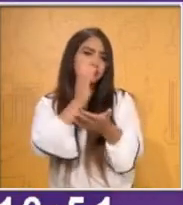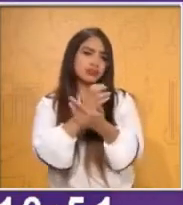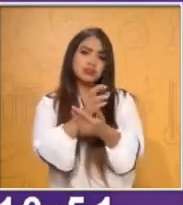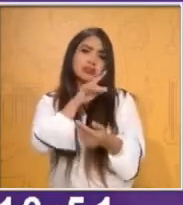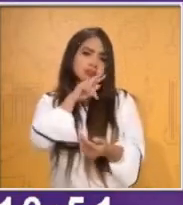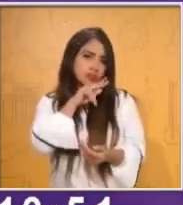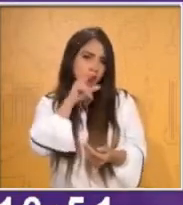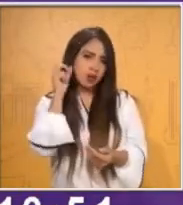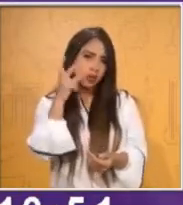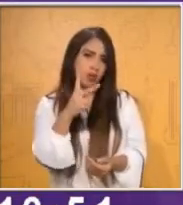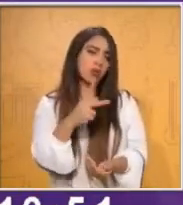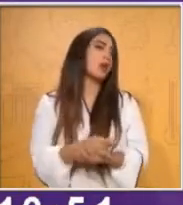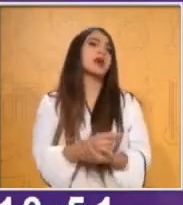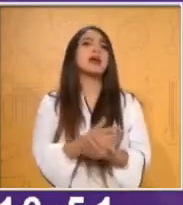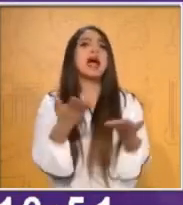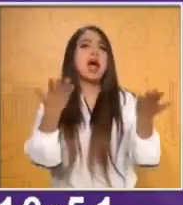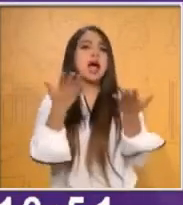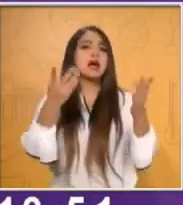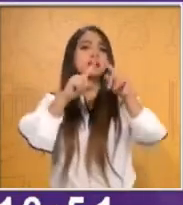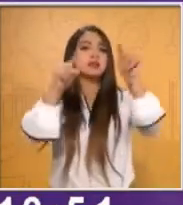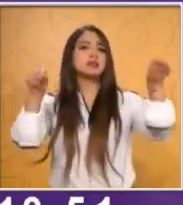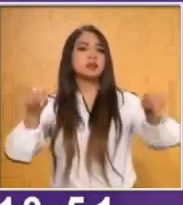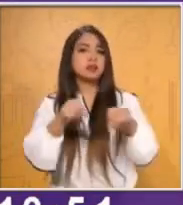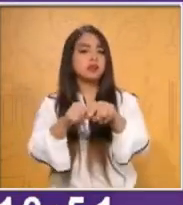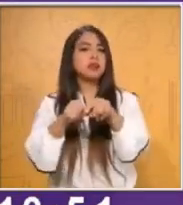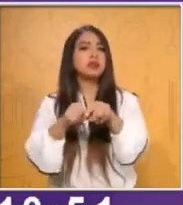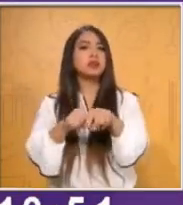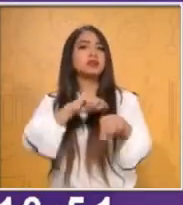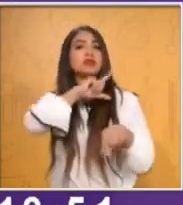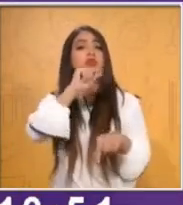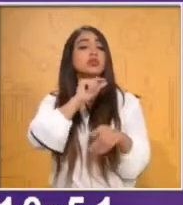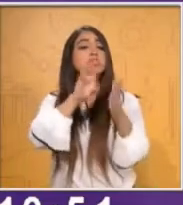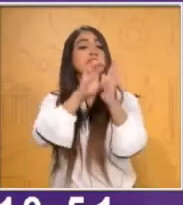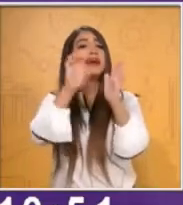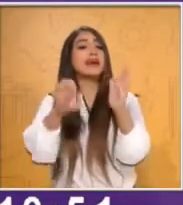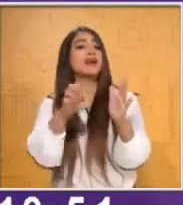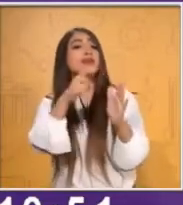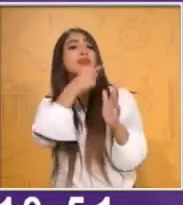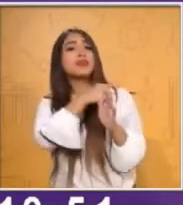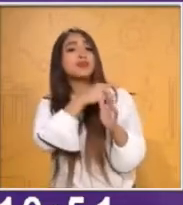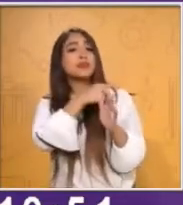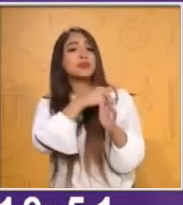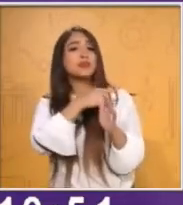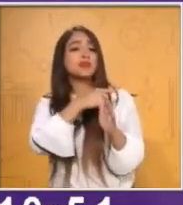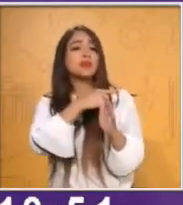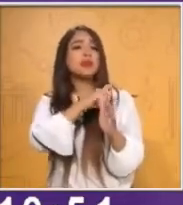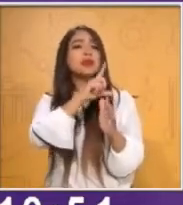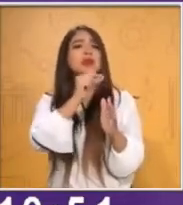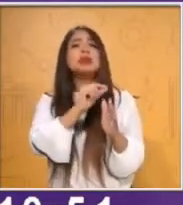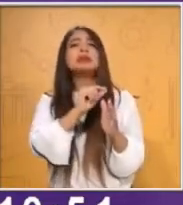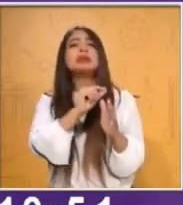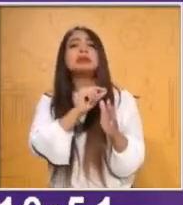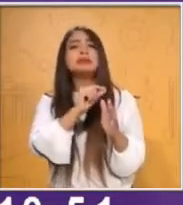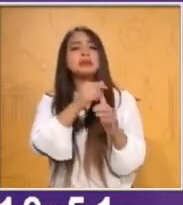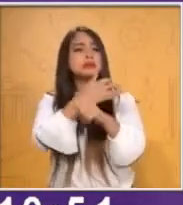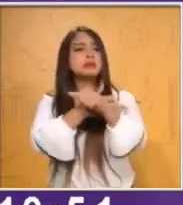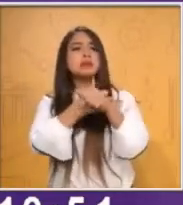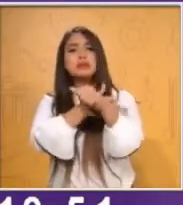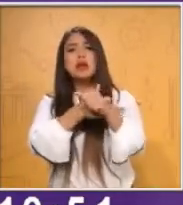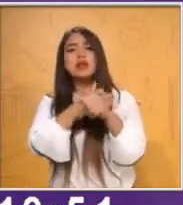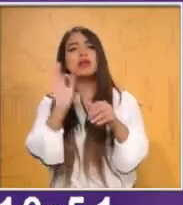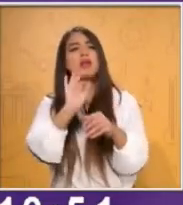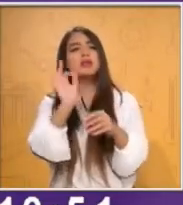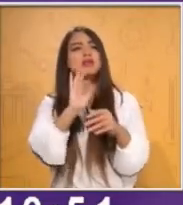tus tarjetas y con esto vamos a poder trabajar el juego. Te vamos a dar un ejemplo del juego y un poquito más tarde tú vas a poder, si no tienes el material